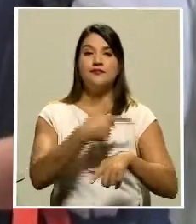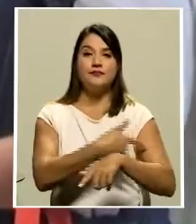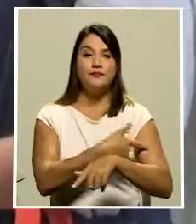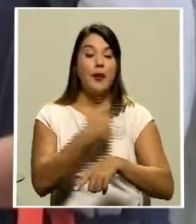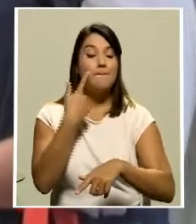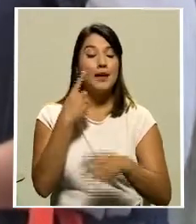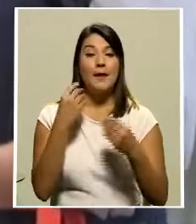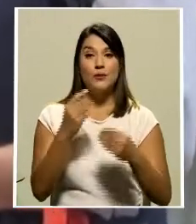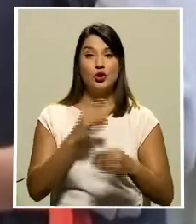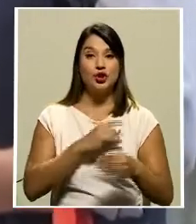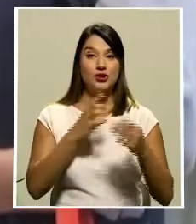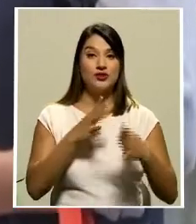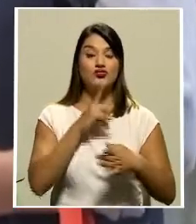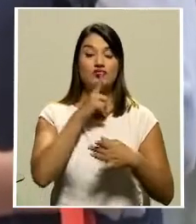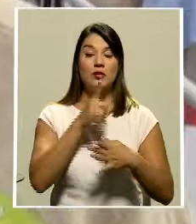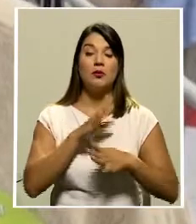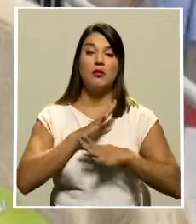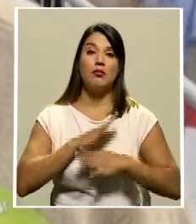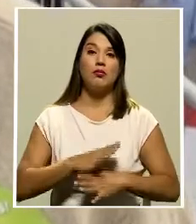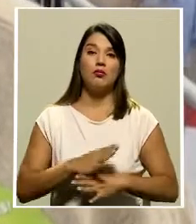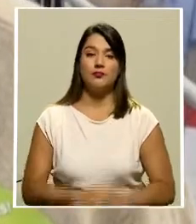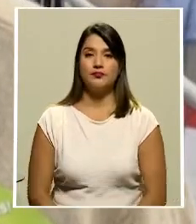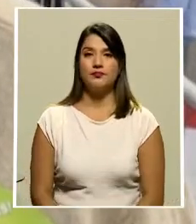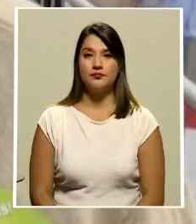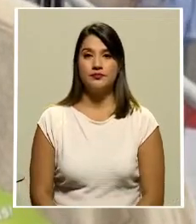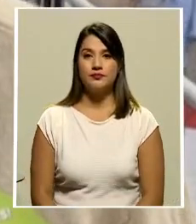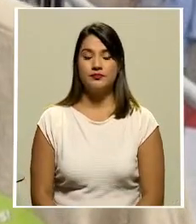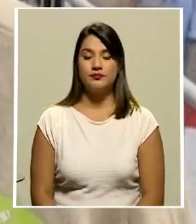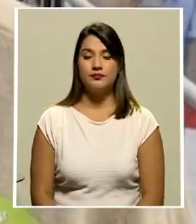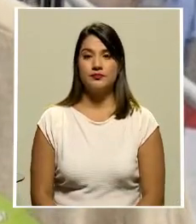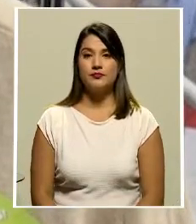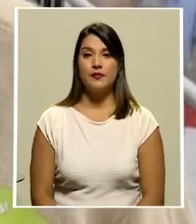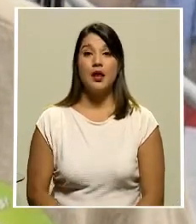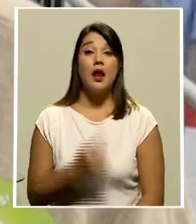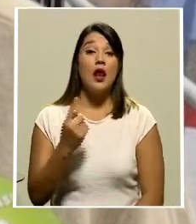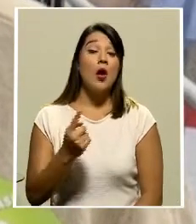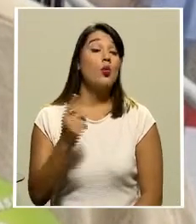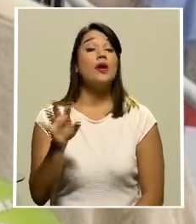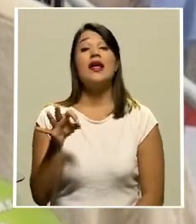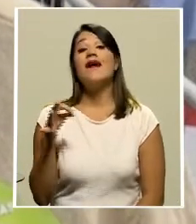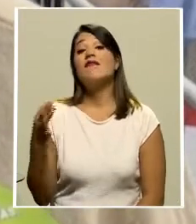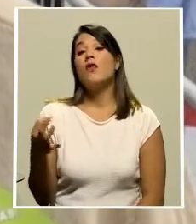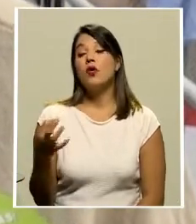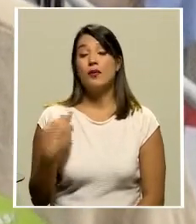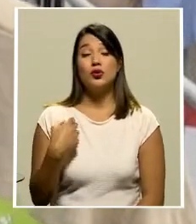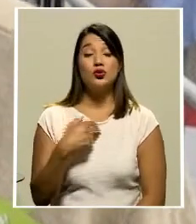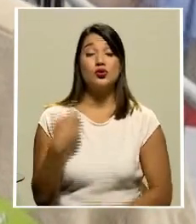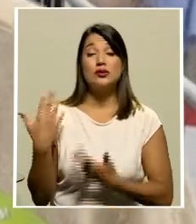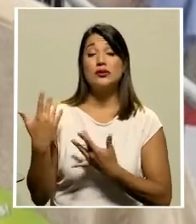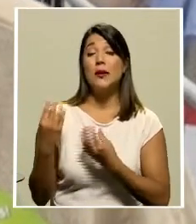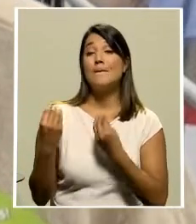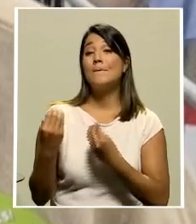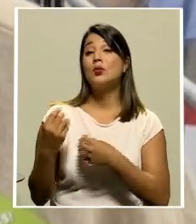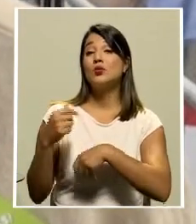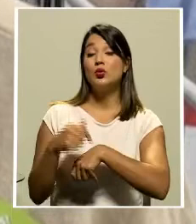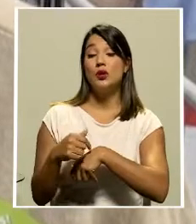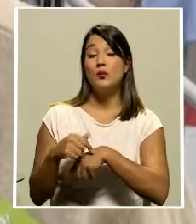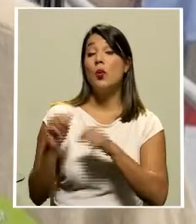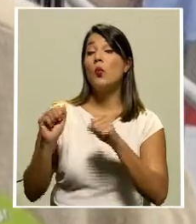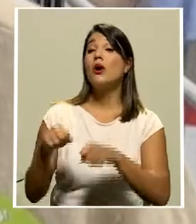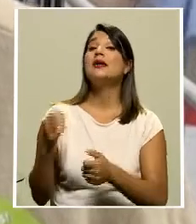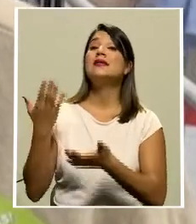fue una auténtica liberación la única forma que estamos esperando hace mucho tiempo que llegara